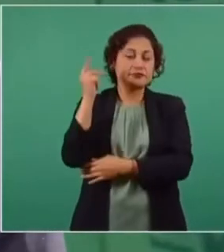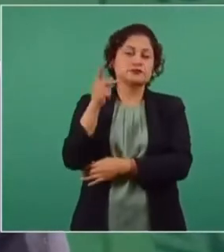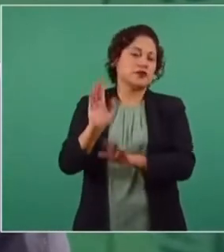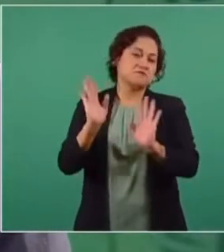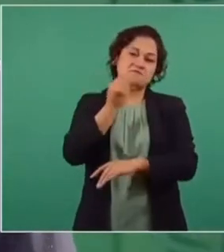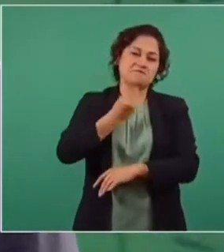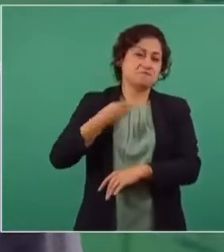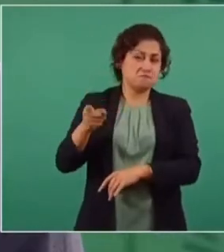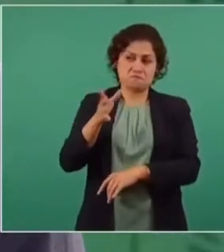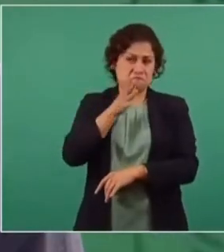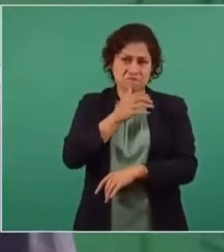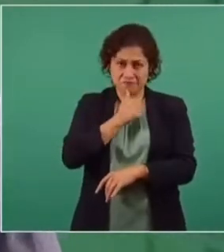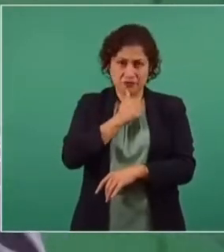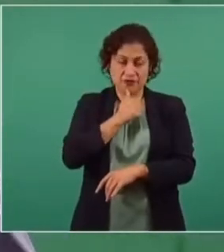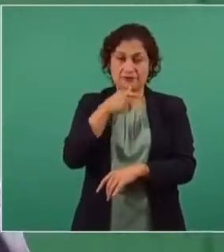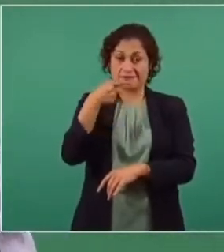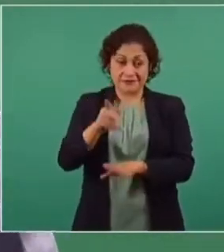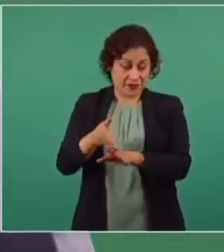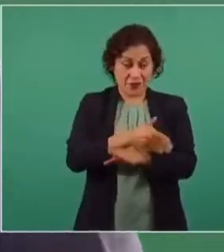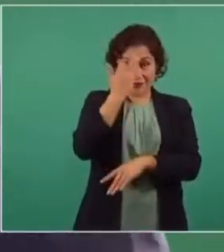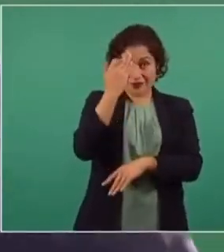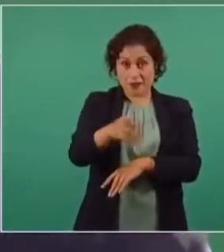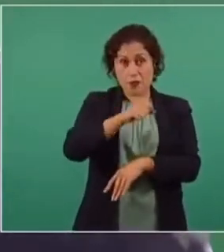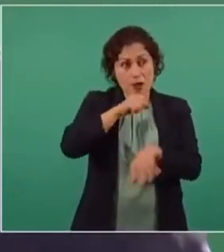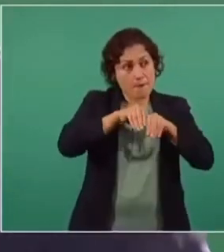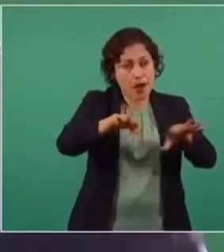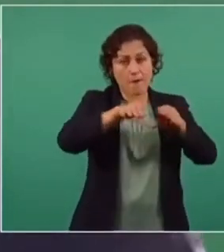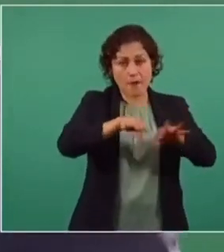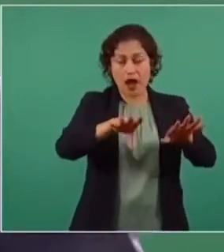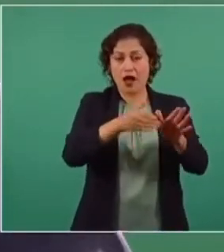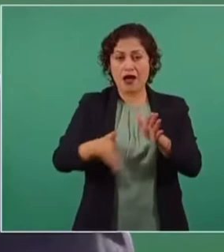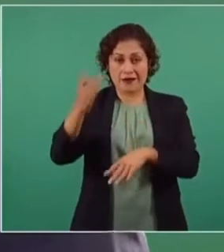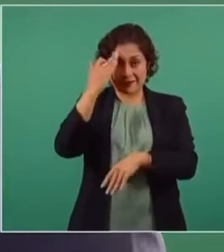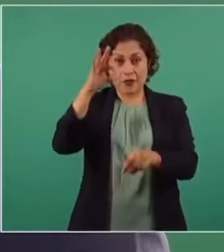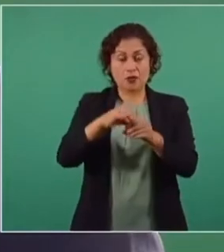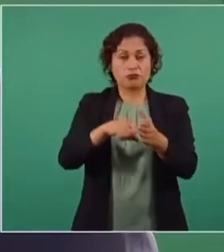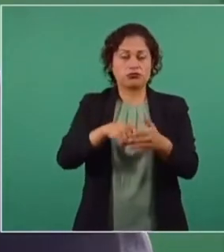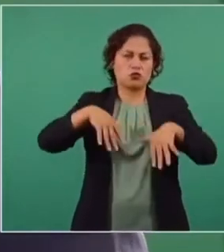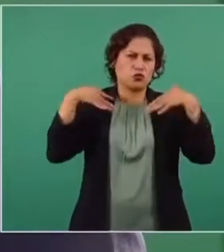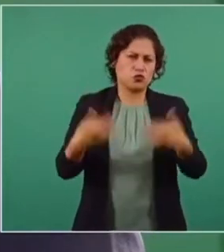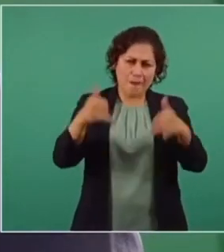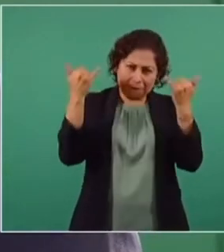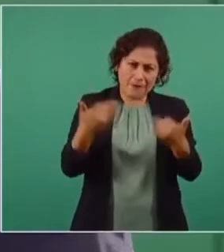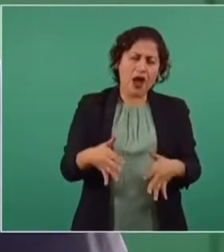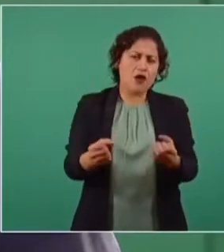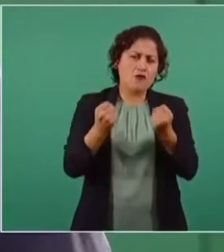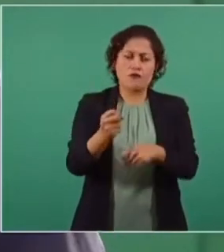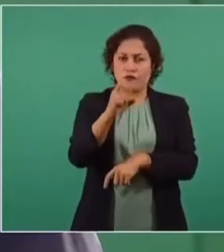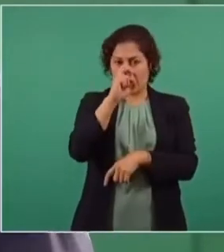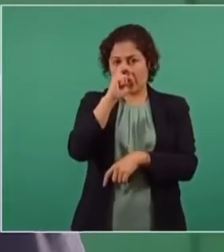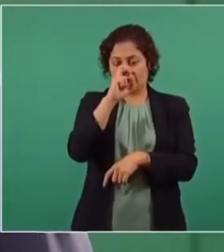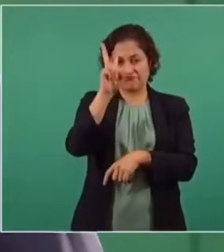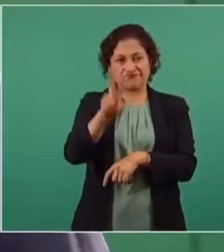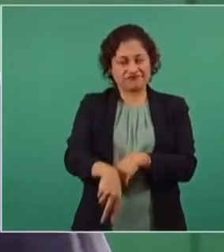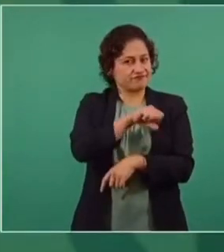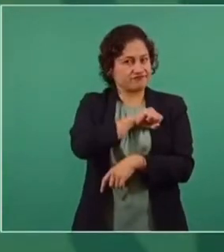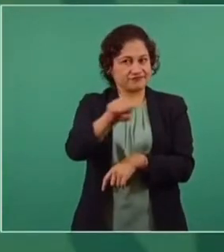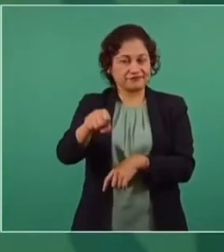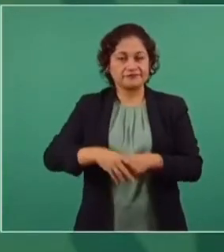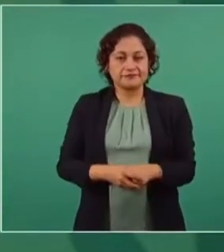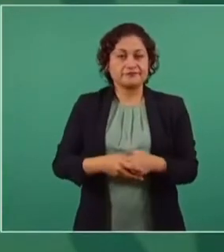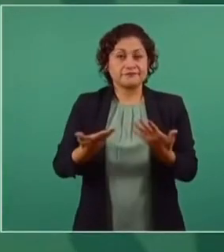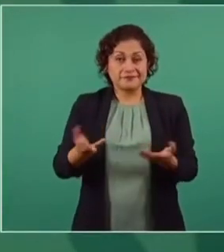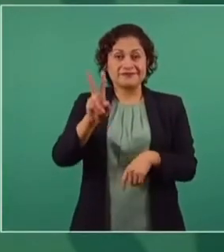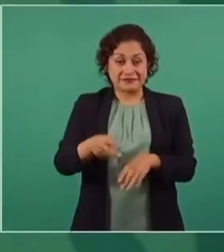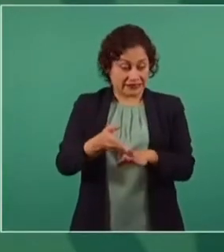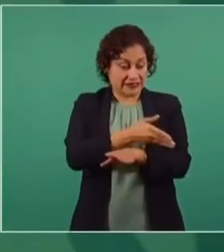la campaña fue incesante, profunda, perversa, en